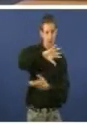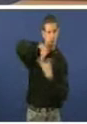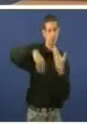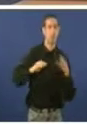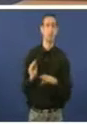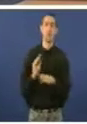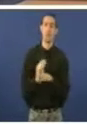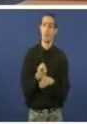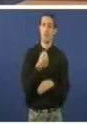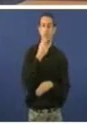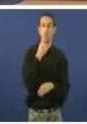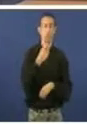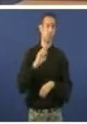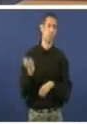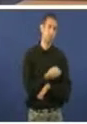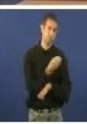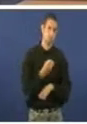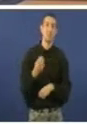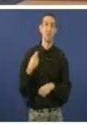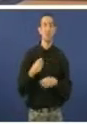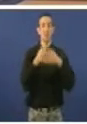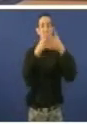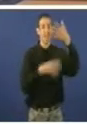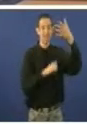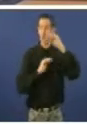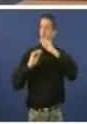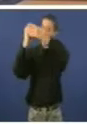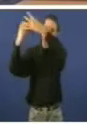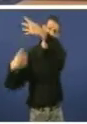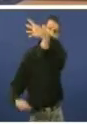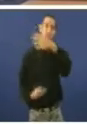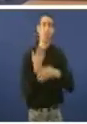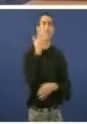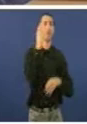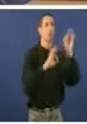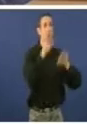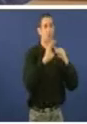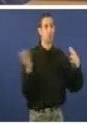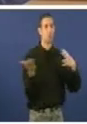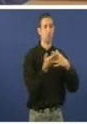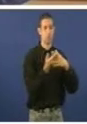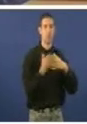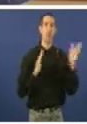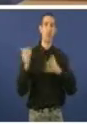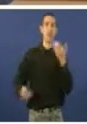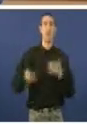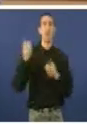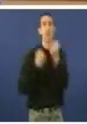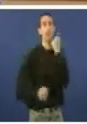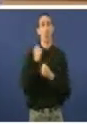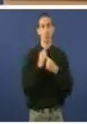Señoría, temos a metade de lista de espera que tiñan vostedes en patoloxía urxiente en época de bonanza económica. máis nada, moitas gracias.